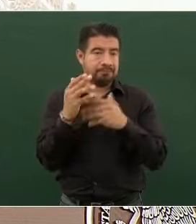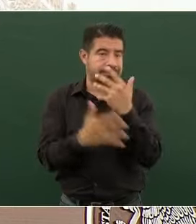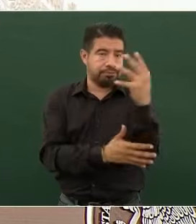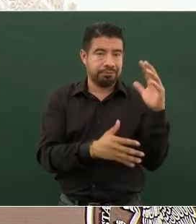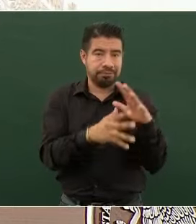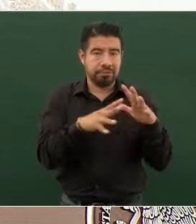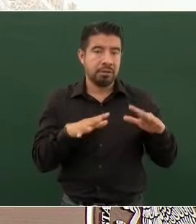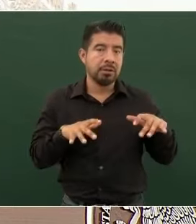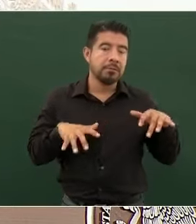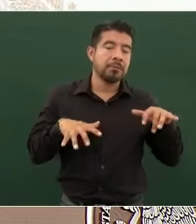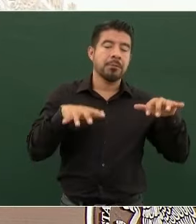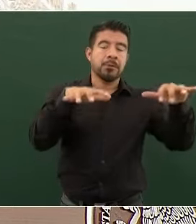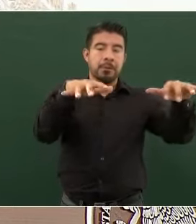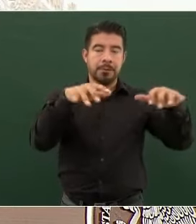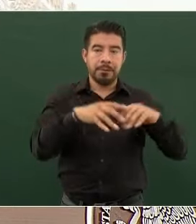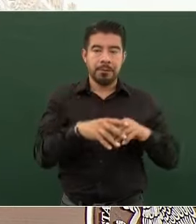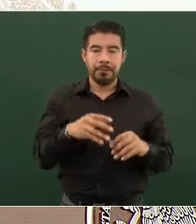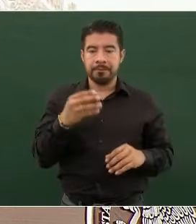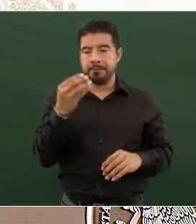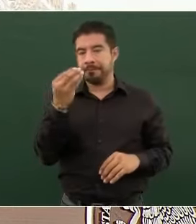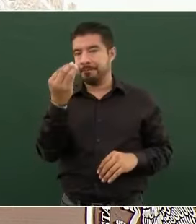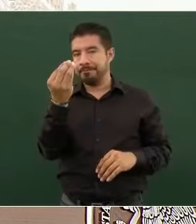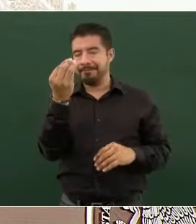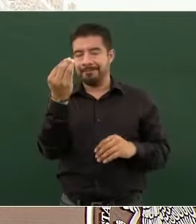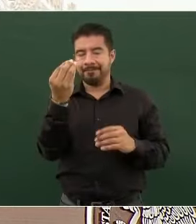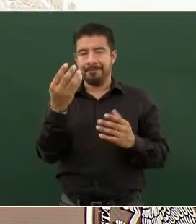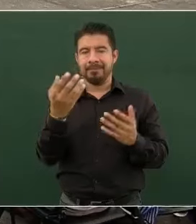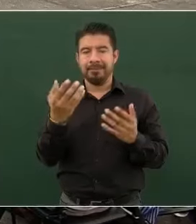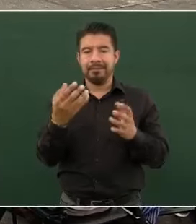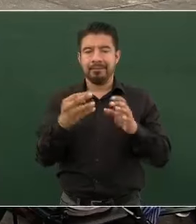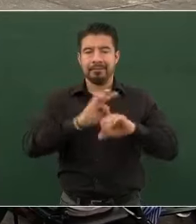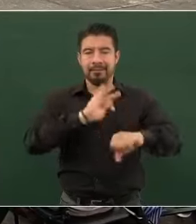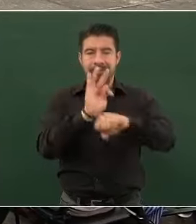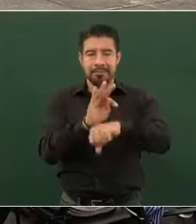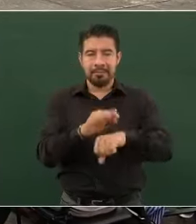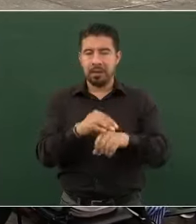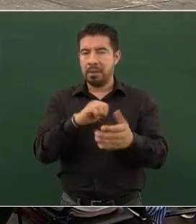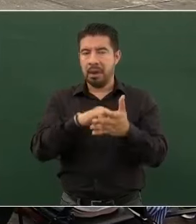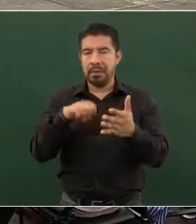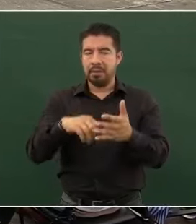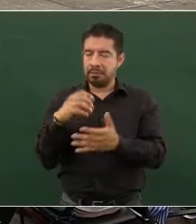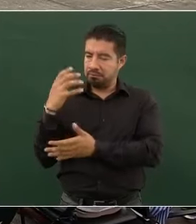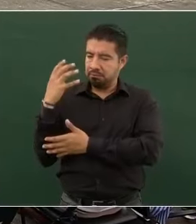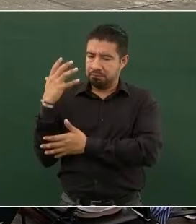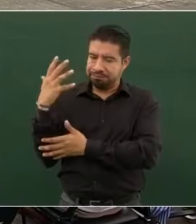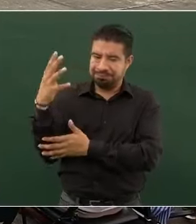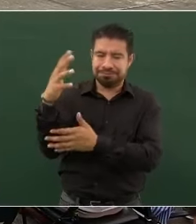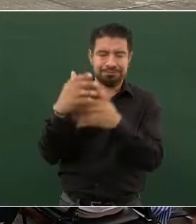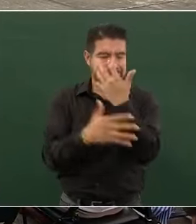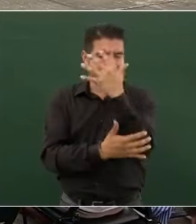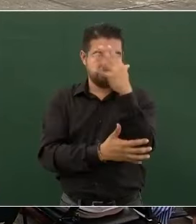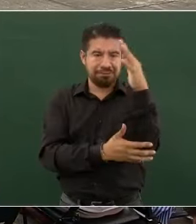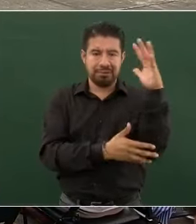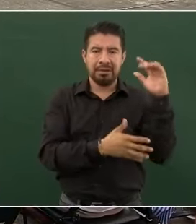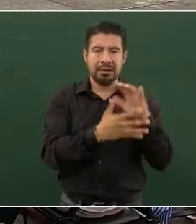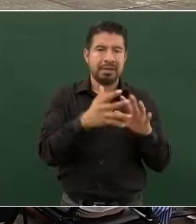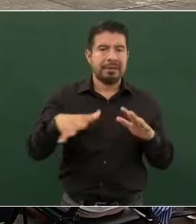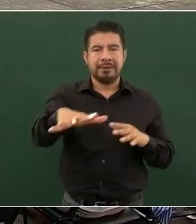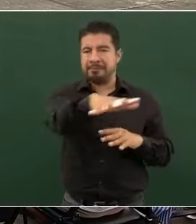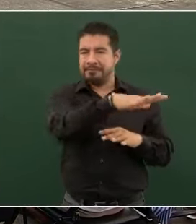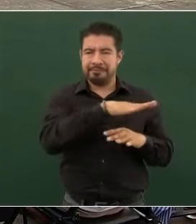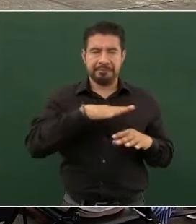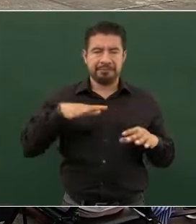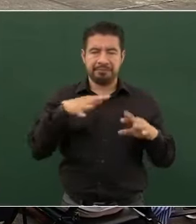las selvas que fueron devasadas